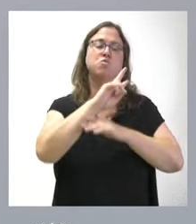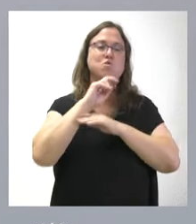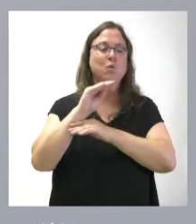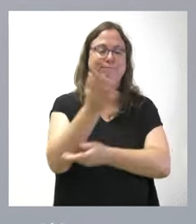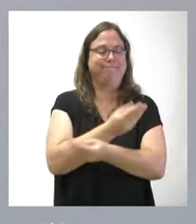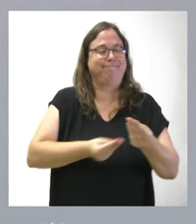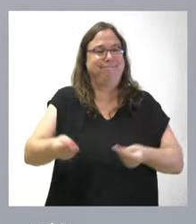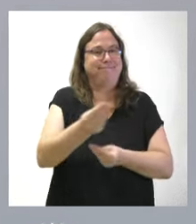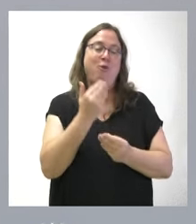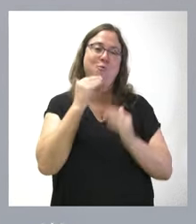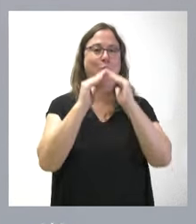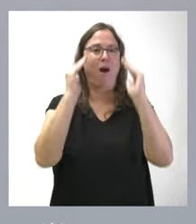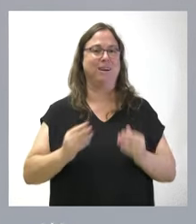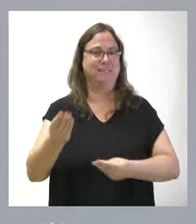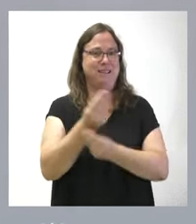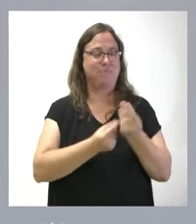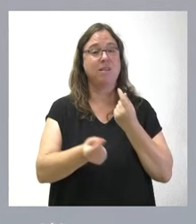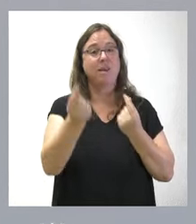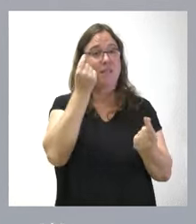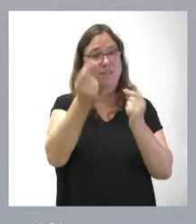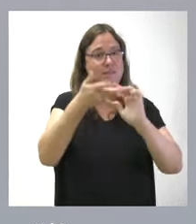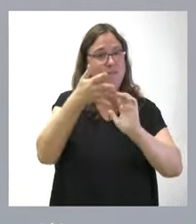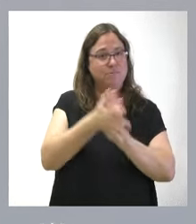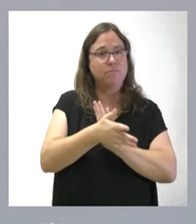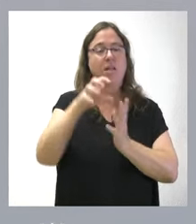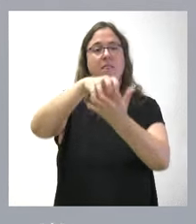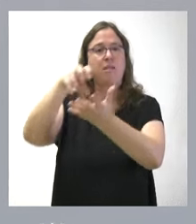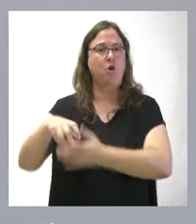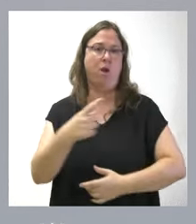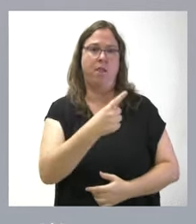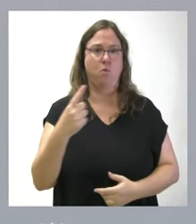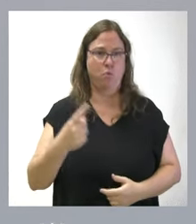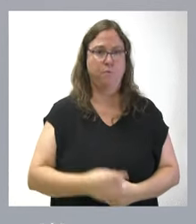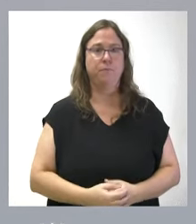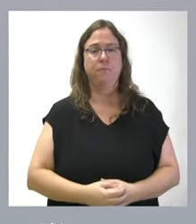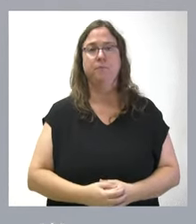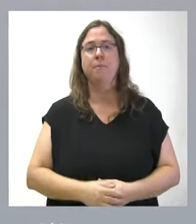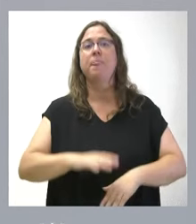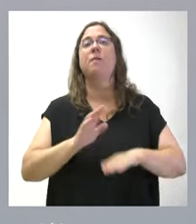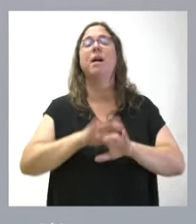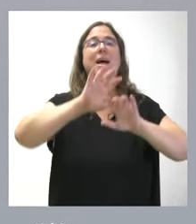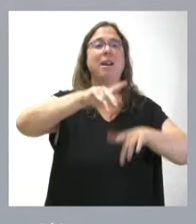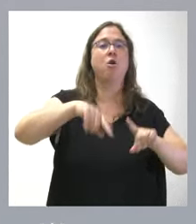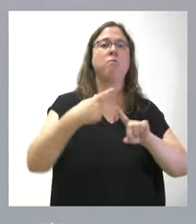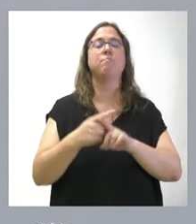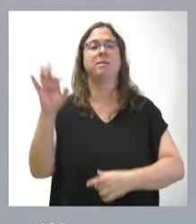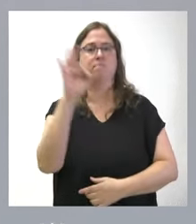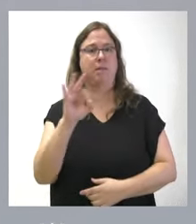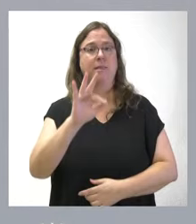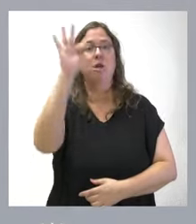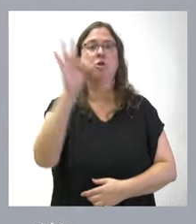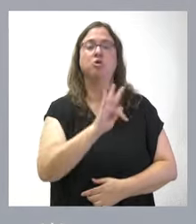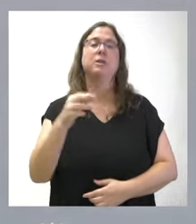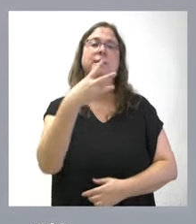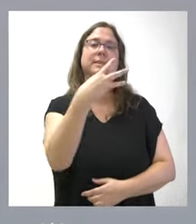ambiente doméstico. Tienen ustedes el detalle de la inversión en cada uno de los centros, tanto el de León como el de Palencia, hasta este importe global de